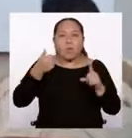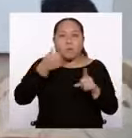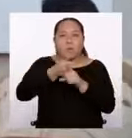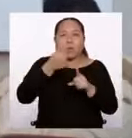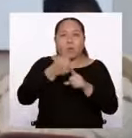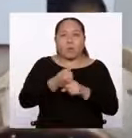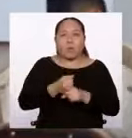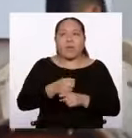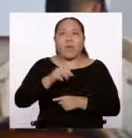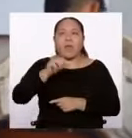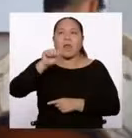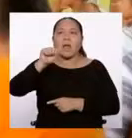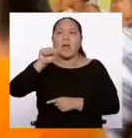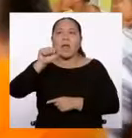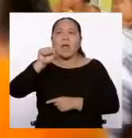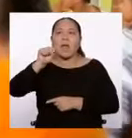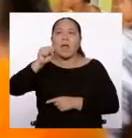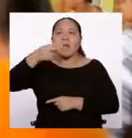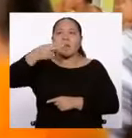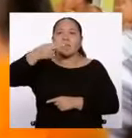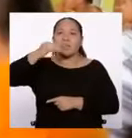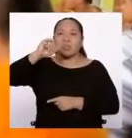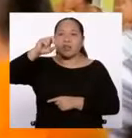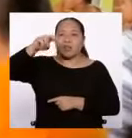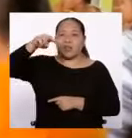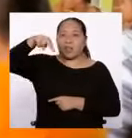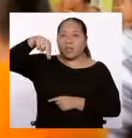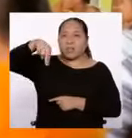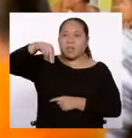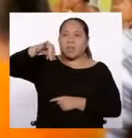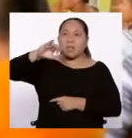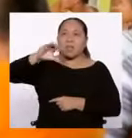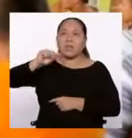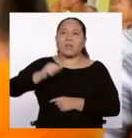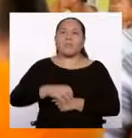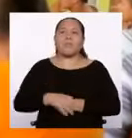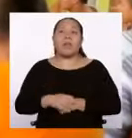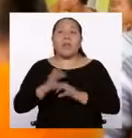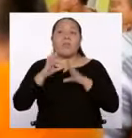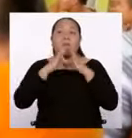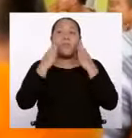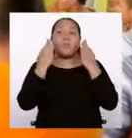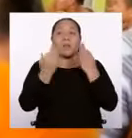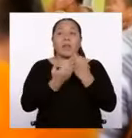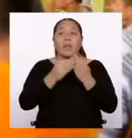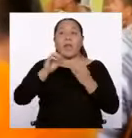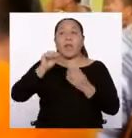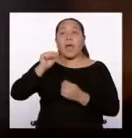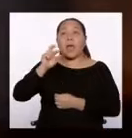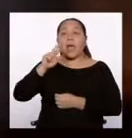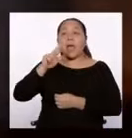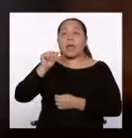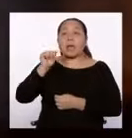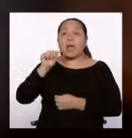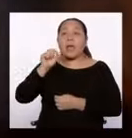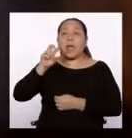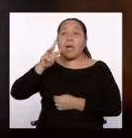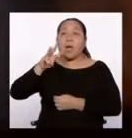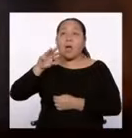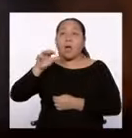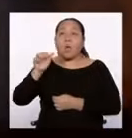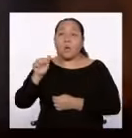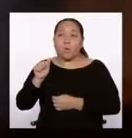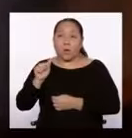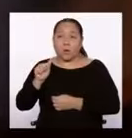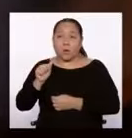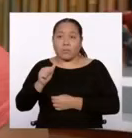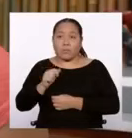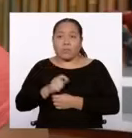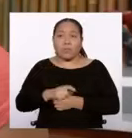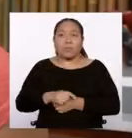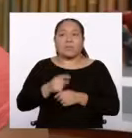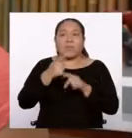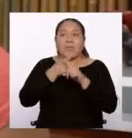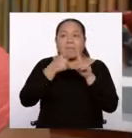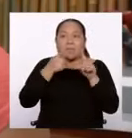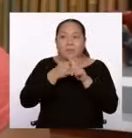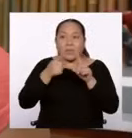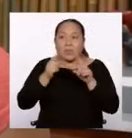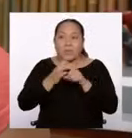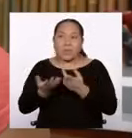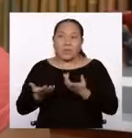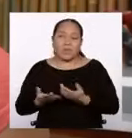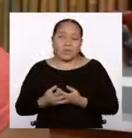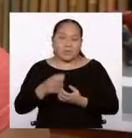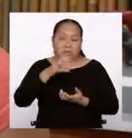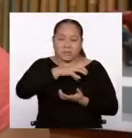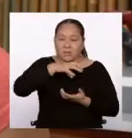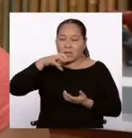Somos una familia, la familia Arawak, lo que nos diferencia son las variantes dialectales. En